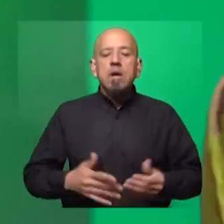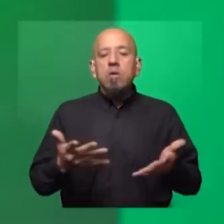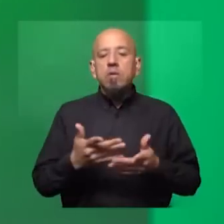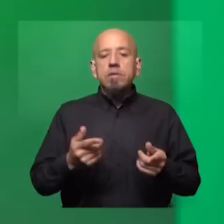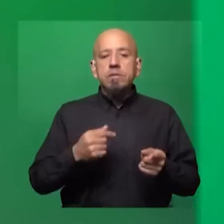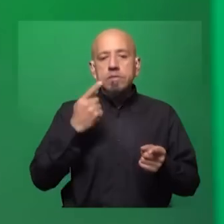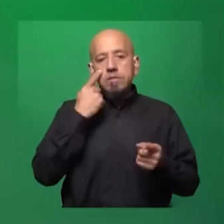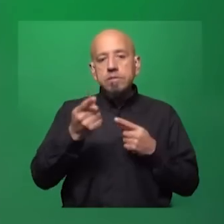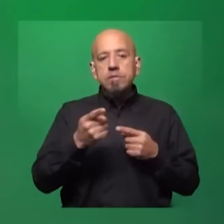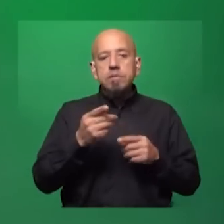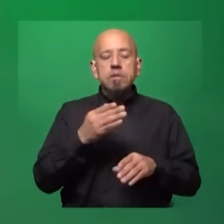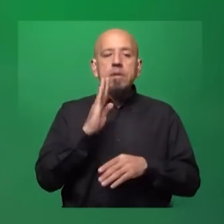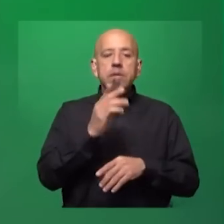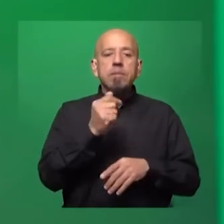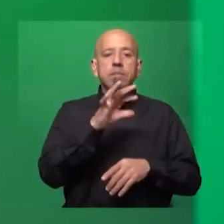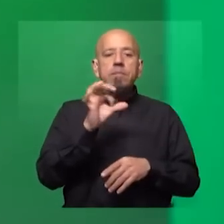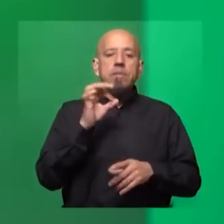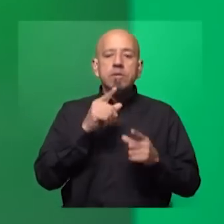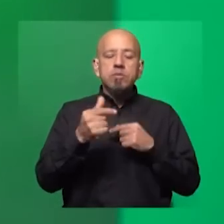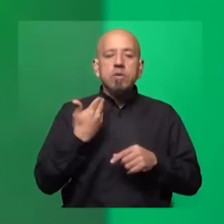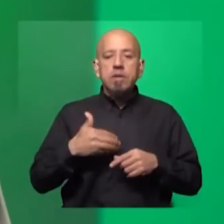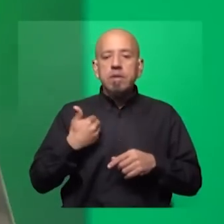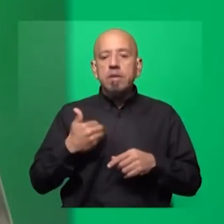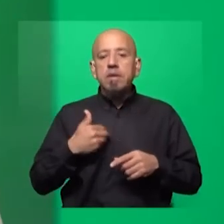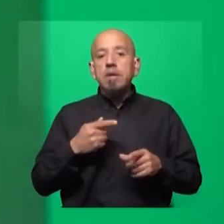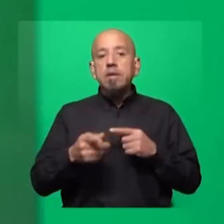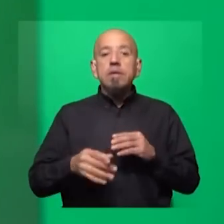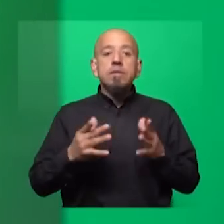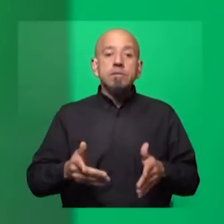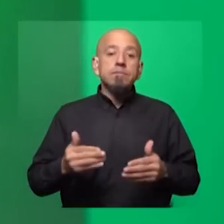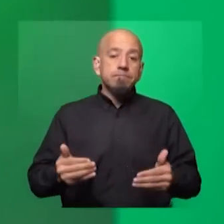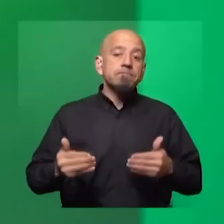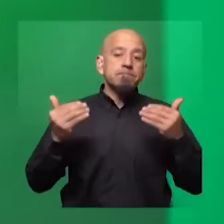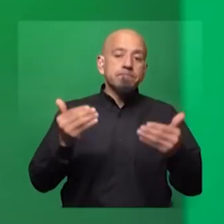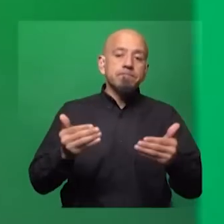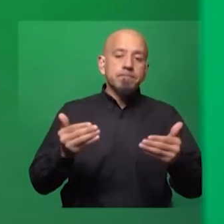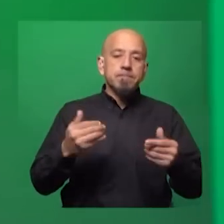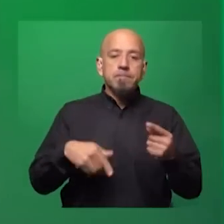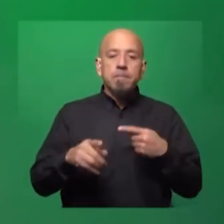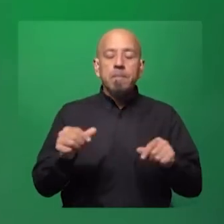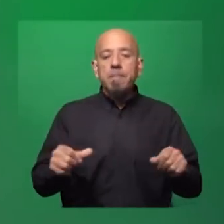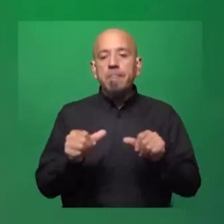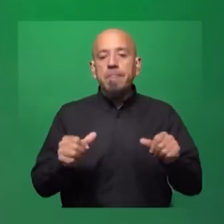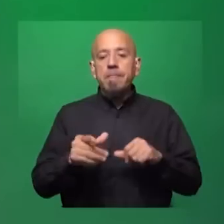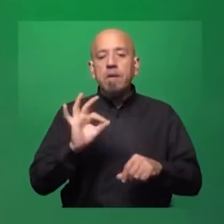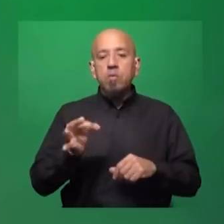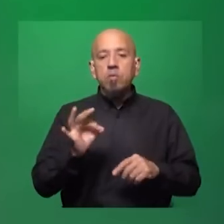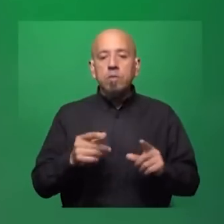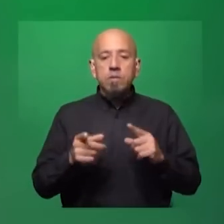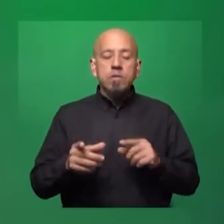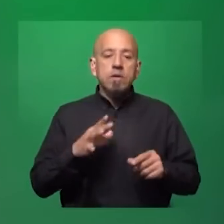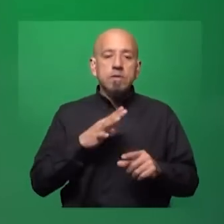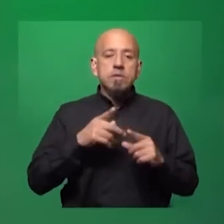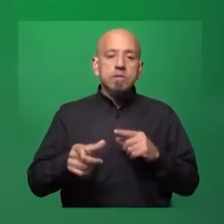abordando la previa, las PASO, las elecciones primarias en Argentina. Que van a delinear el escenario que se va a debatir en el mes de octubre cuando se